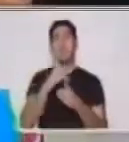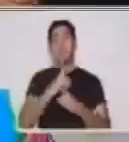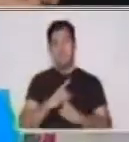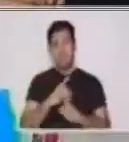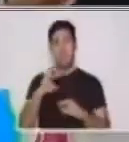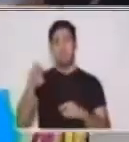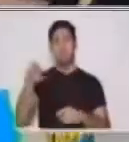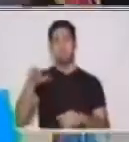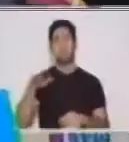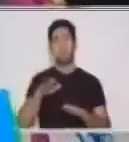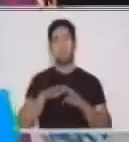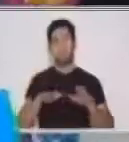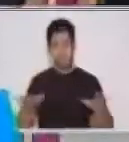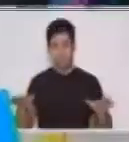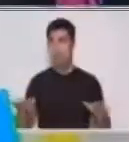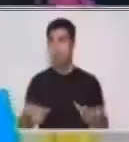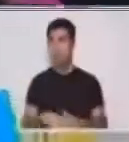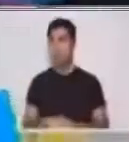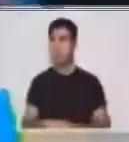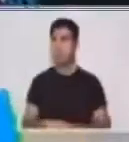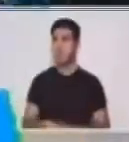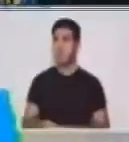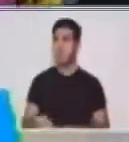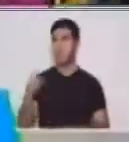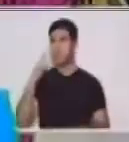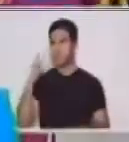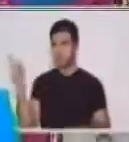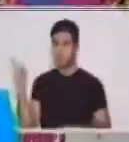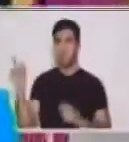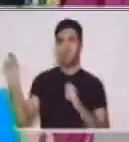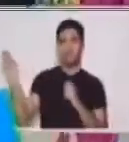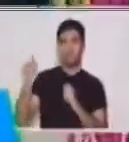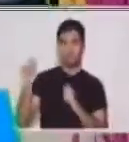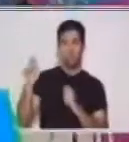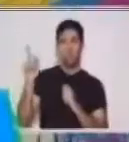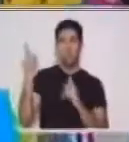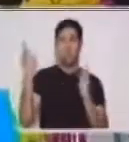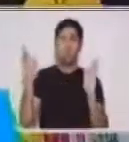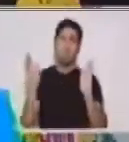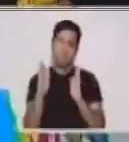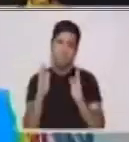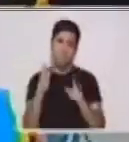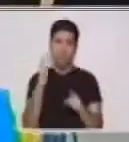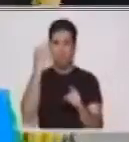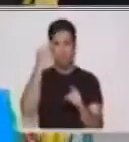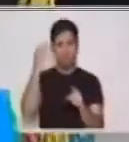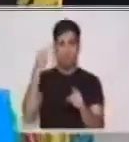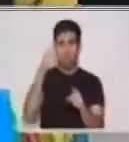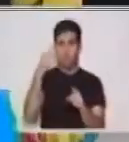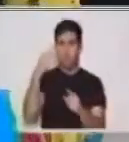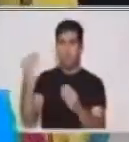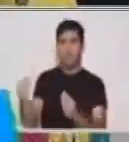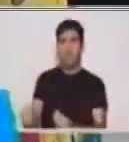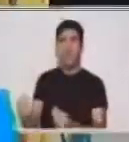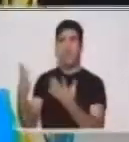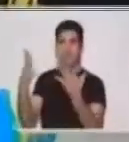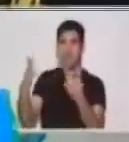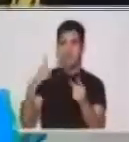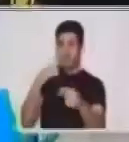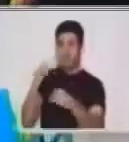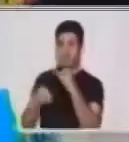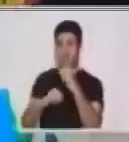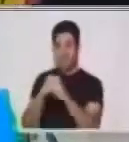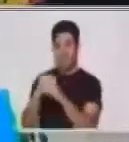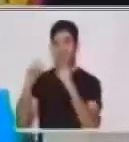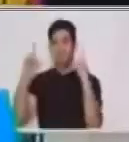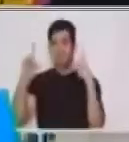venimos nosotros por supuesto este es un barrilete pequeño pero si en algún momento podemos ver en internet por medio de